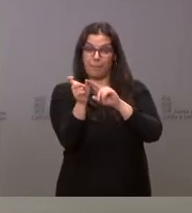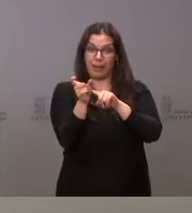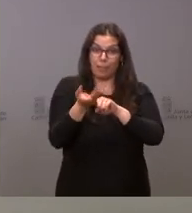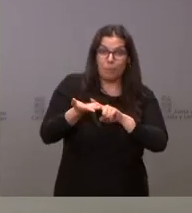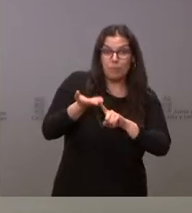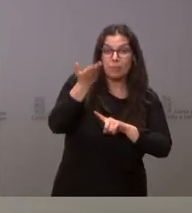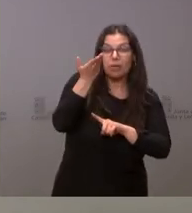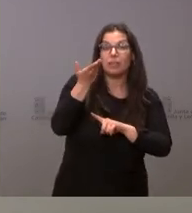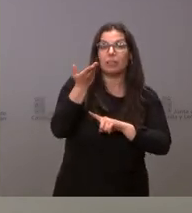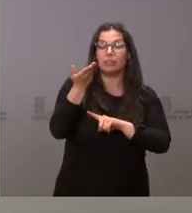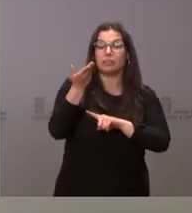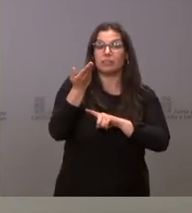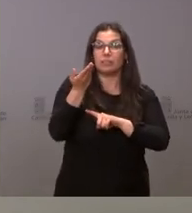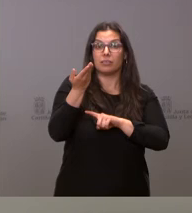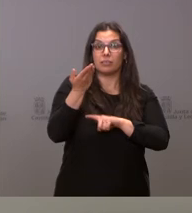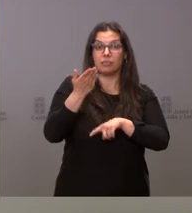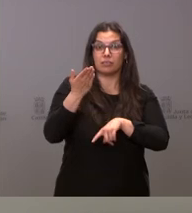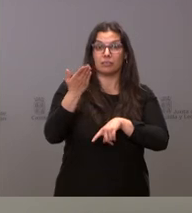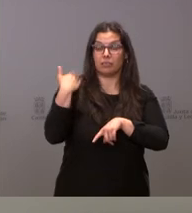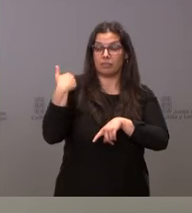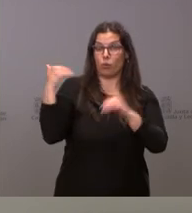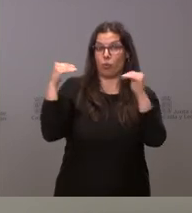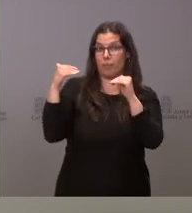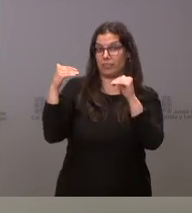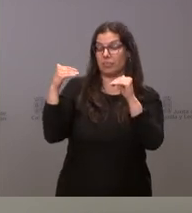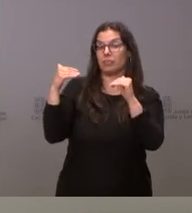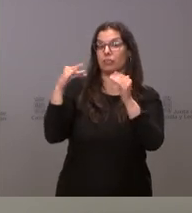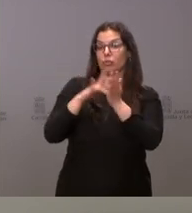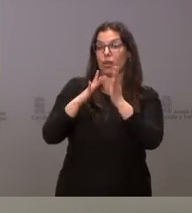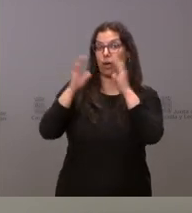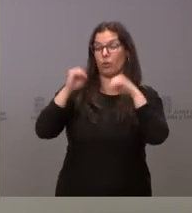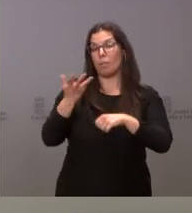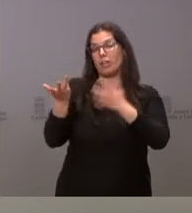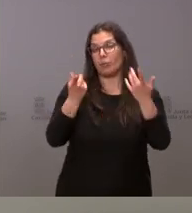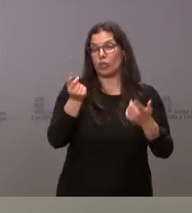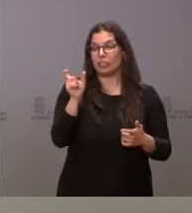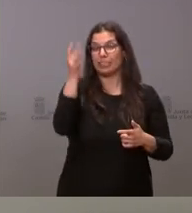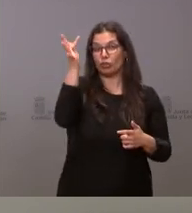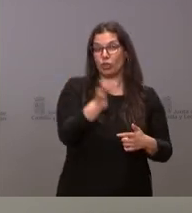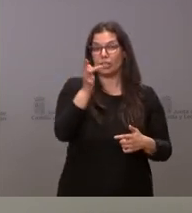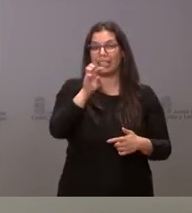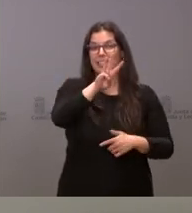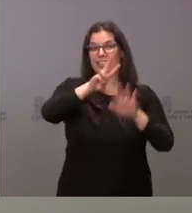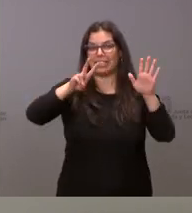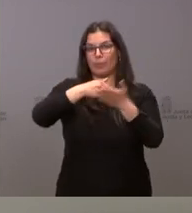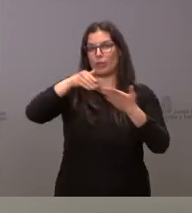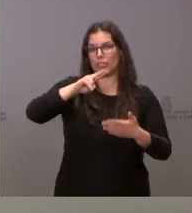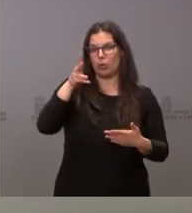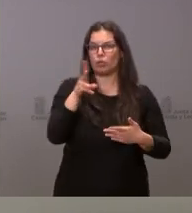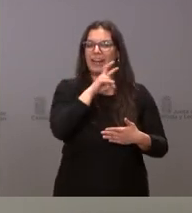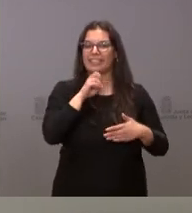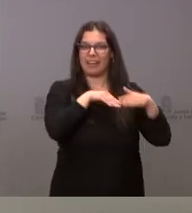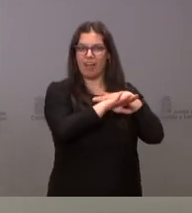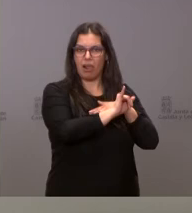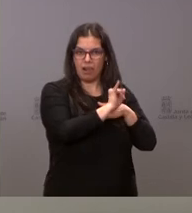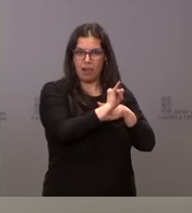de acuerdo con ese acuerdo que tomamos el jueves pasado, serían aproximadamente 37 millones de euros. Por tanto, 37